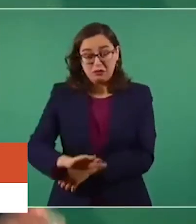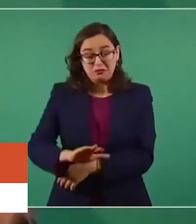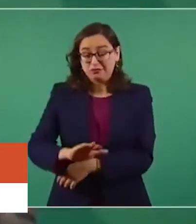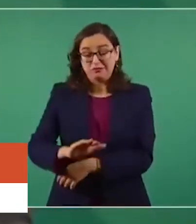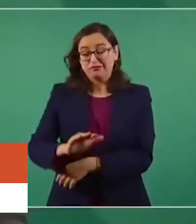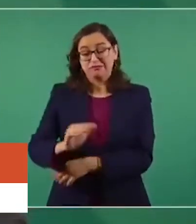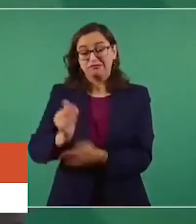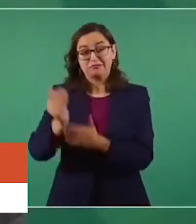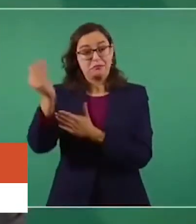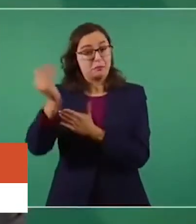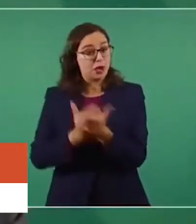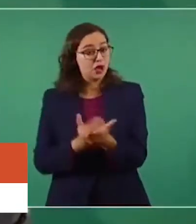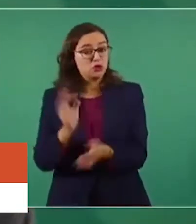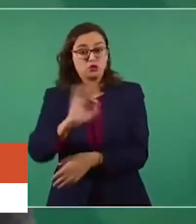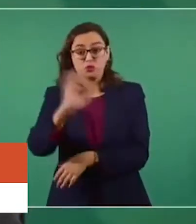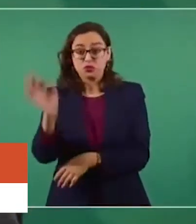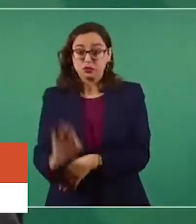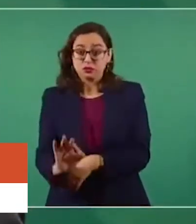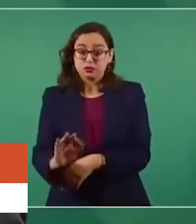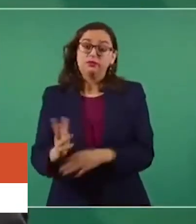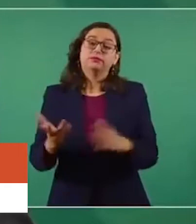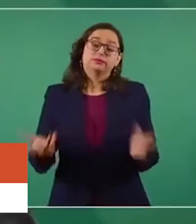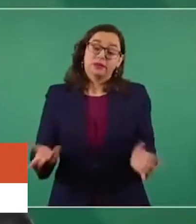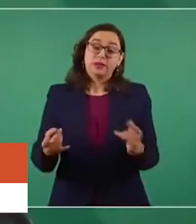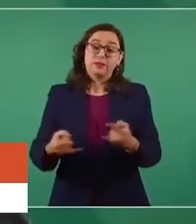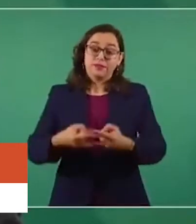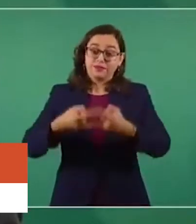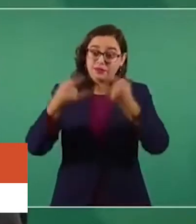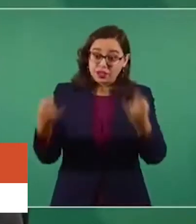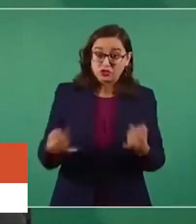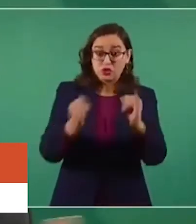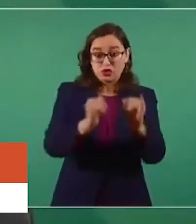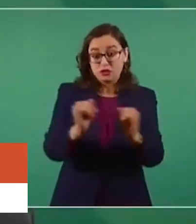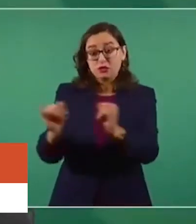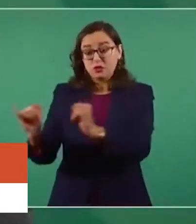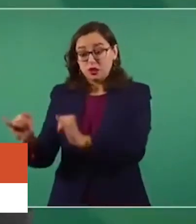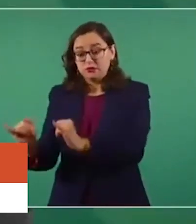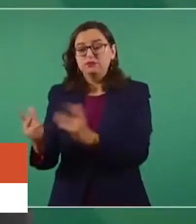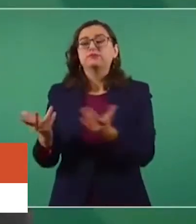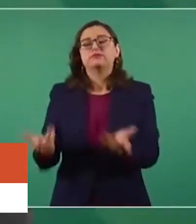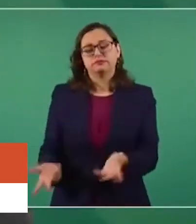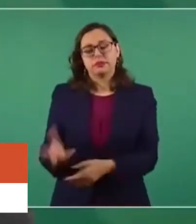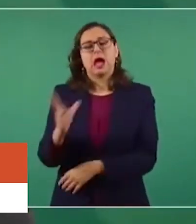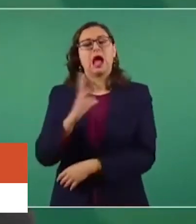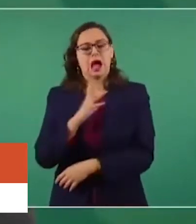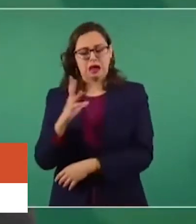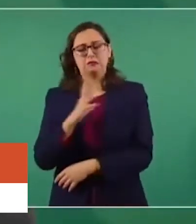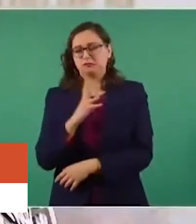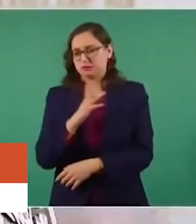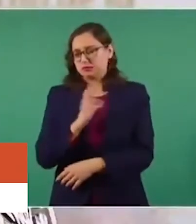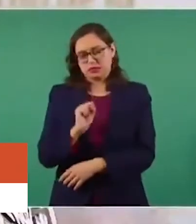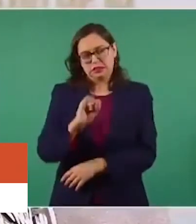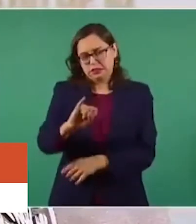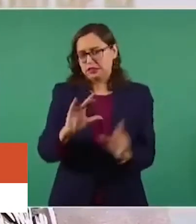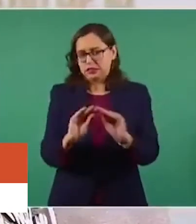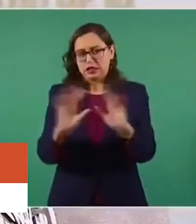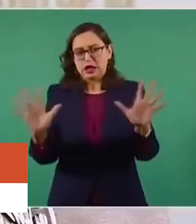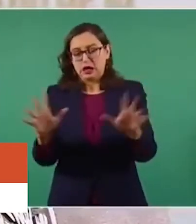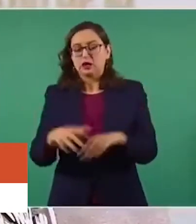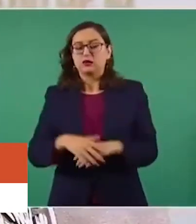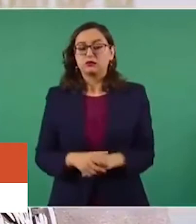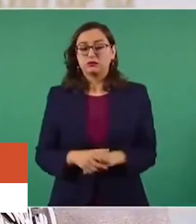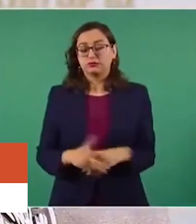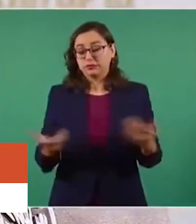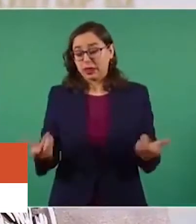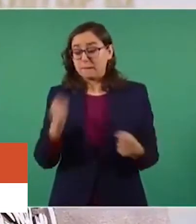Ahora, en los casos individuales existen, por supuesto, muchas otras condiciones de salud que pueden hacer que